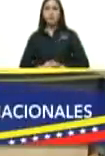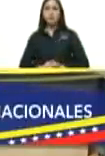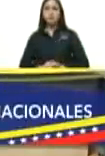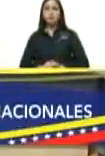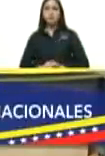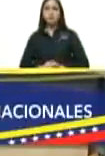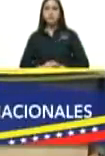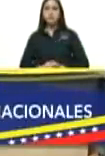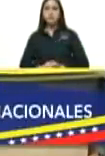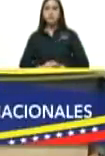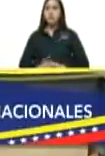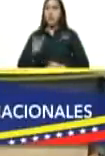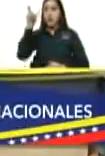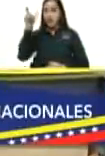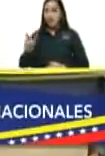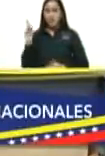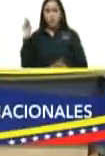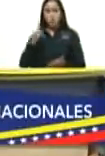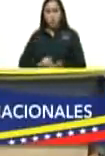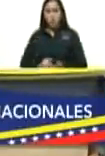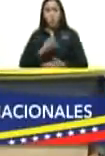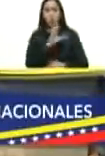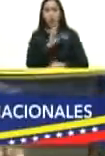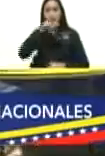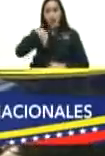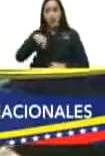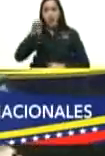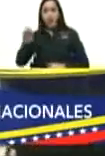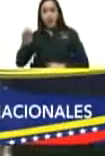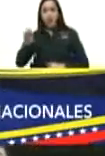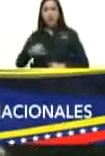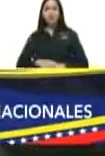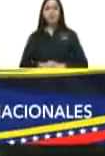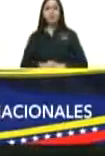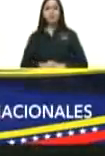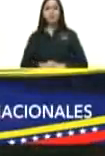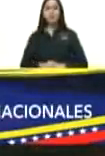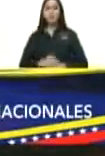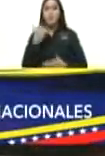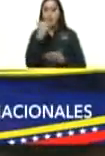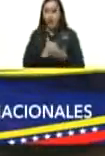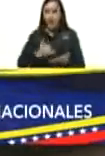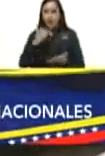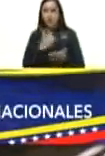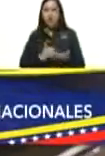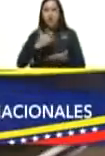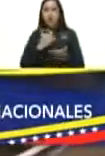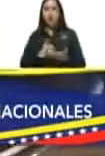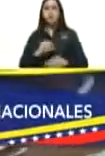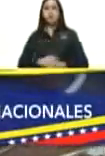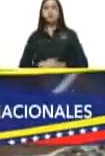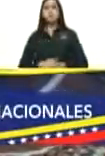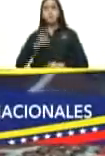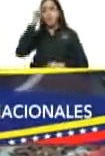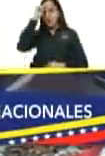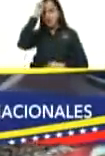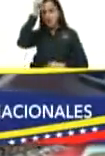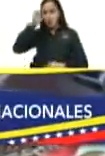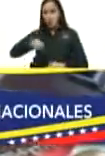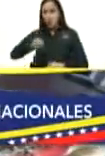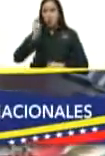aquel que acude al consejo nacional electoral a inscribirse reconoce